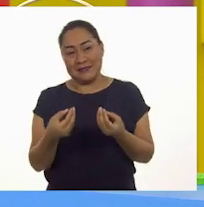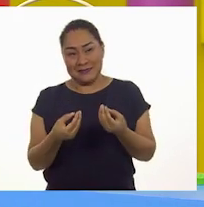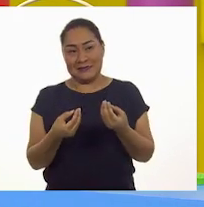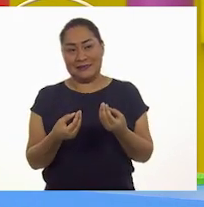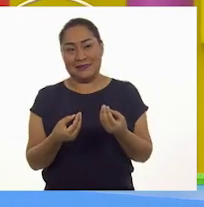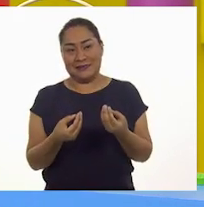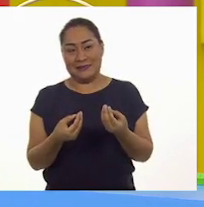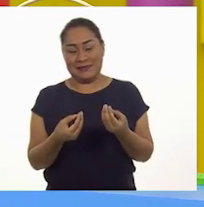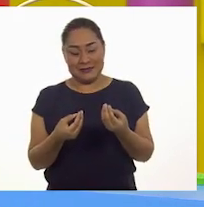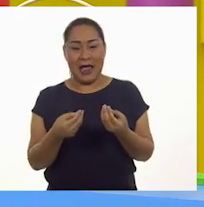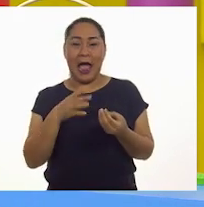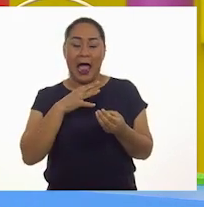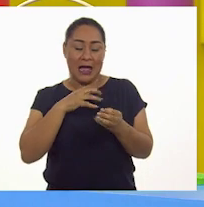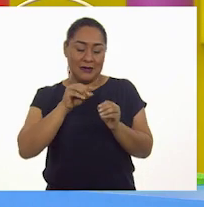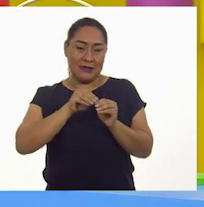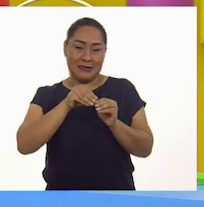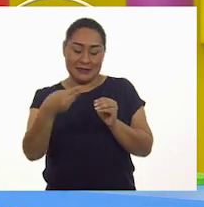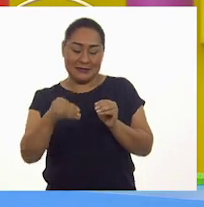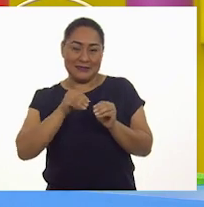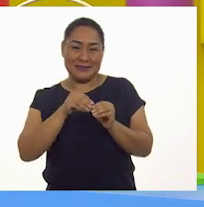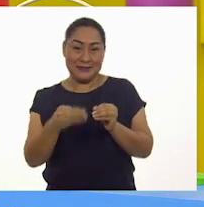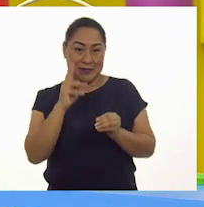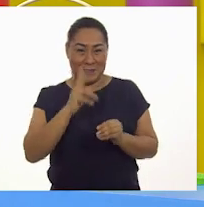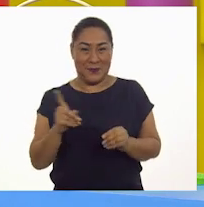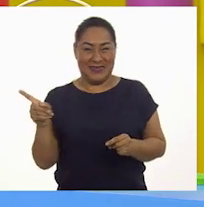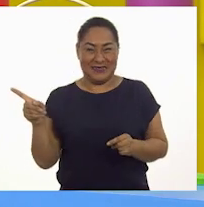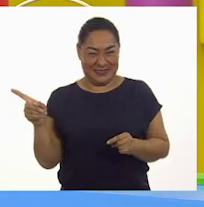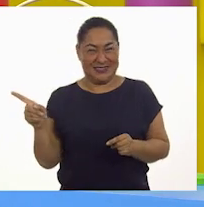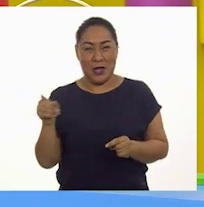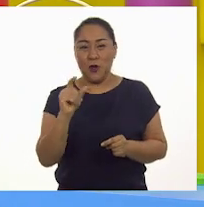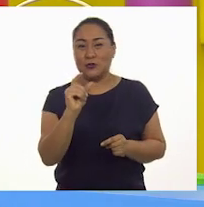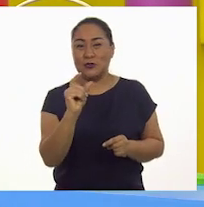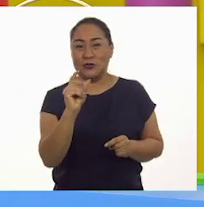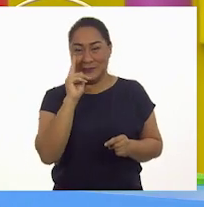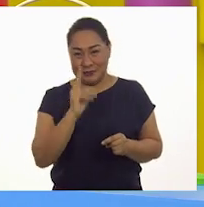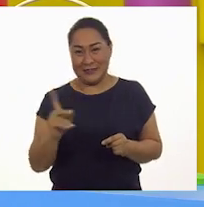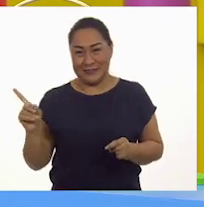y van saliendo los gajitos, miren, como este. ¿Ya vieron?